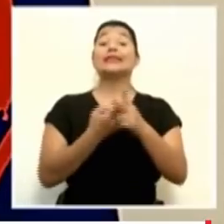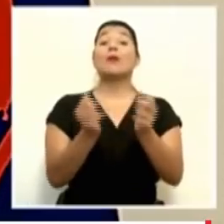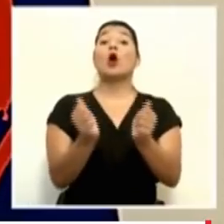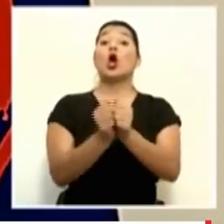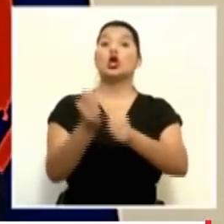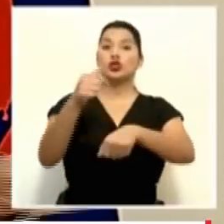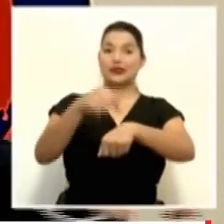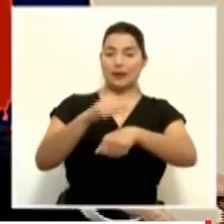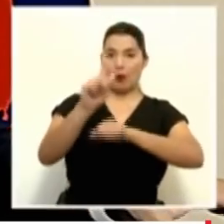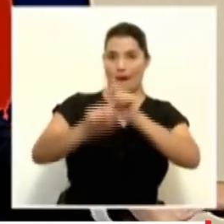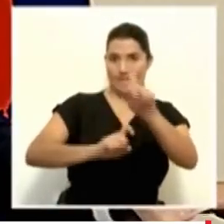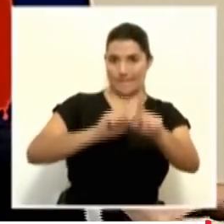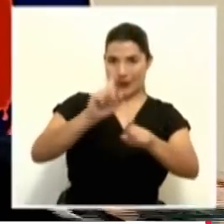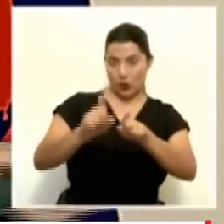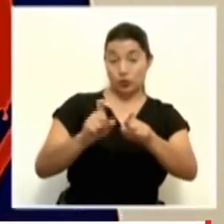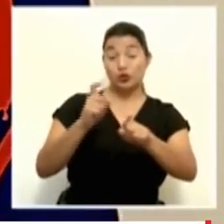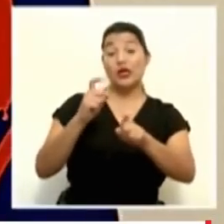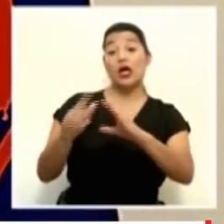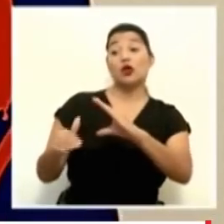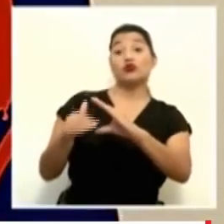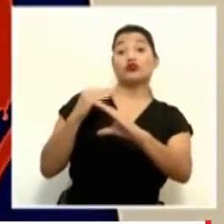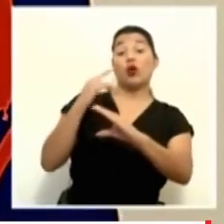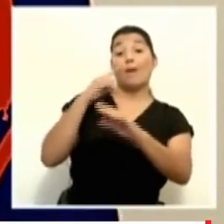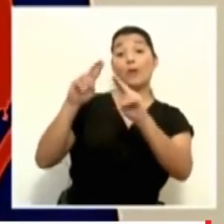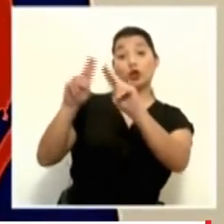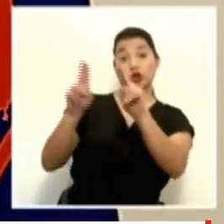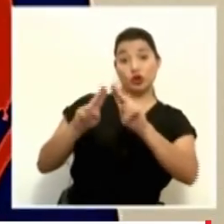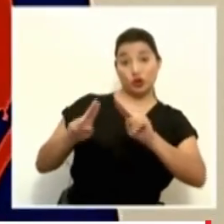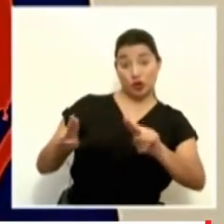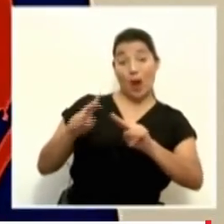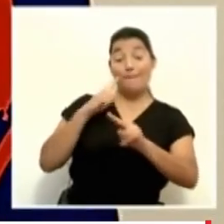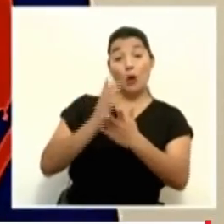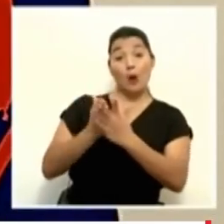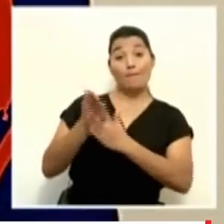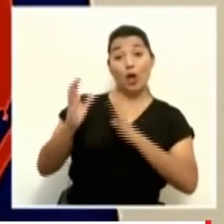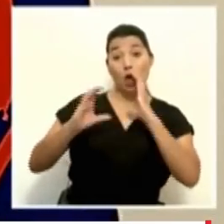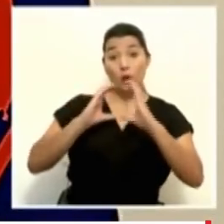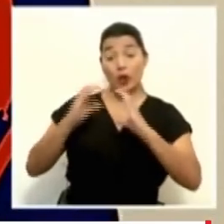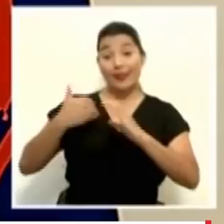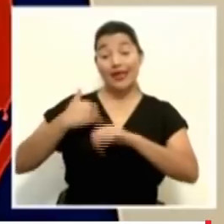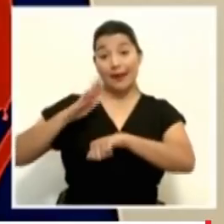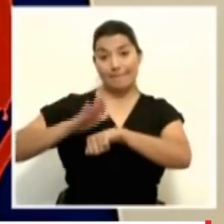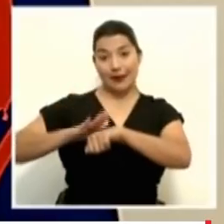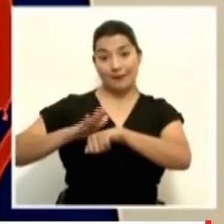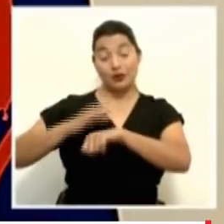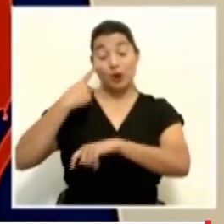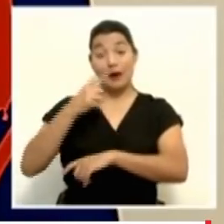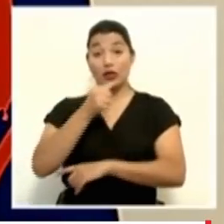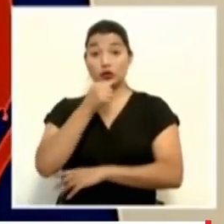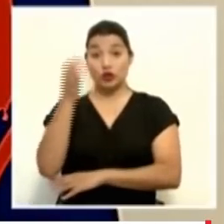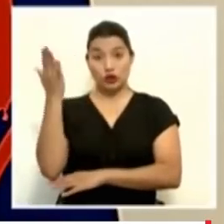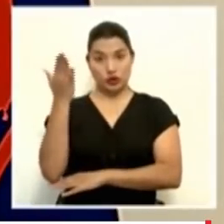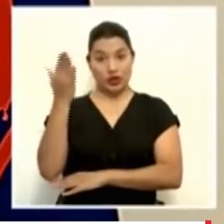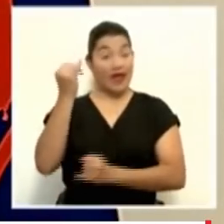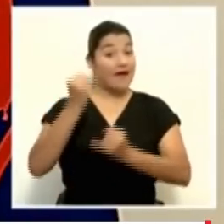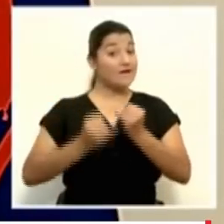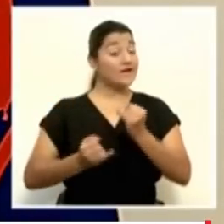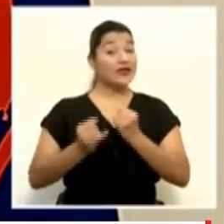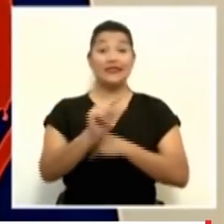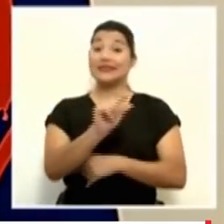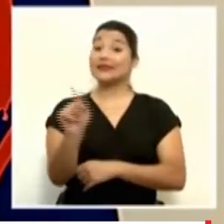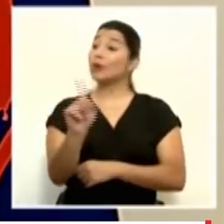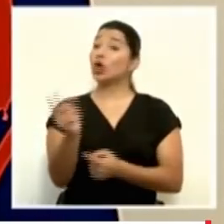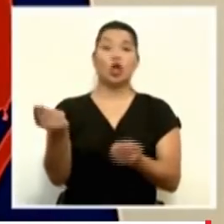periodo de consultas que recibimos vía remoto de los medios de comunicación acreditados para esta conferencia de prensa, ya que los fines de semana no contamos